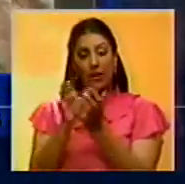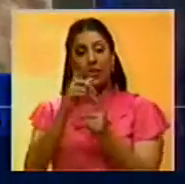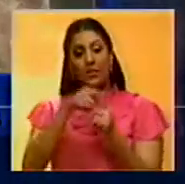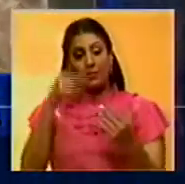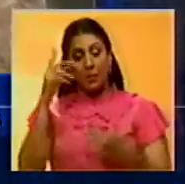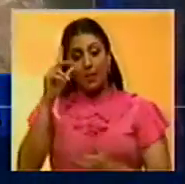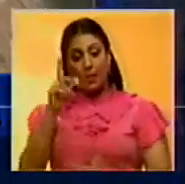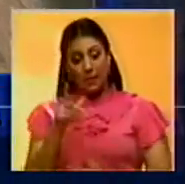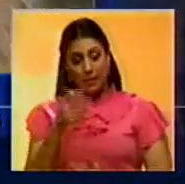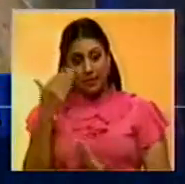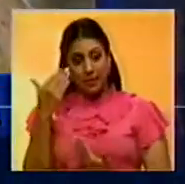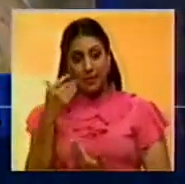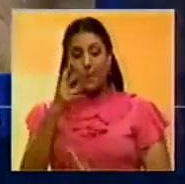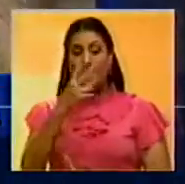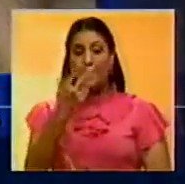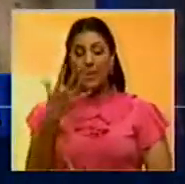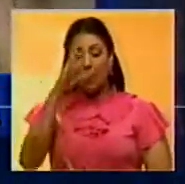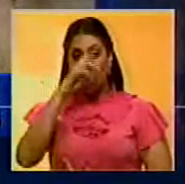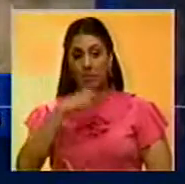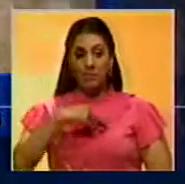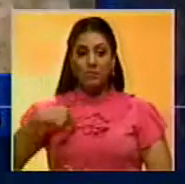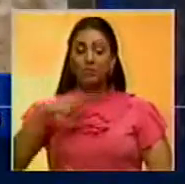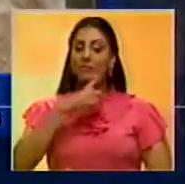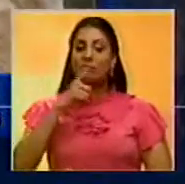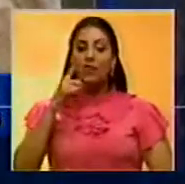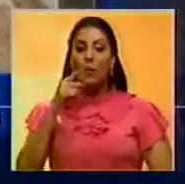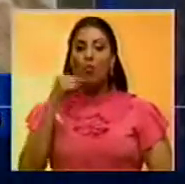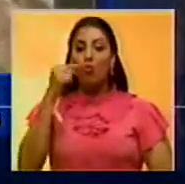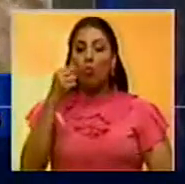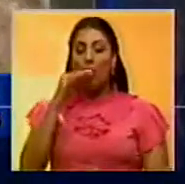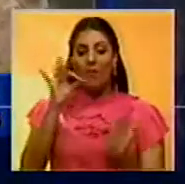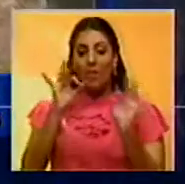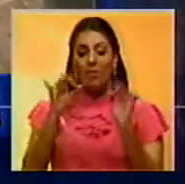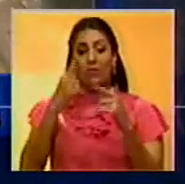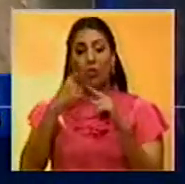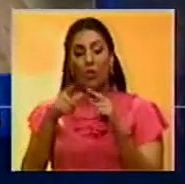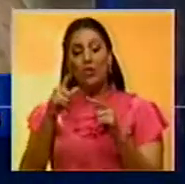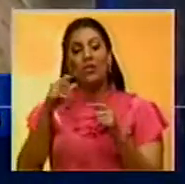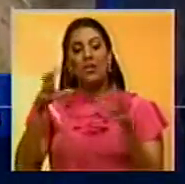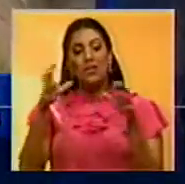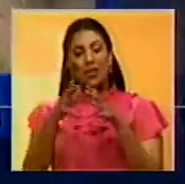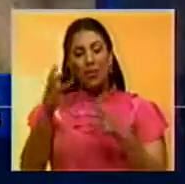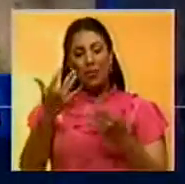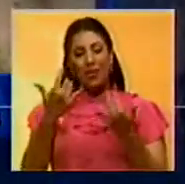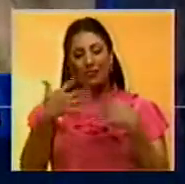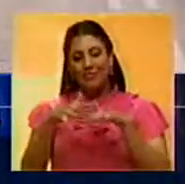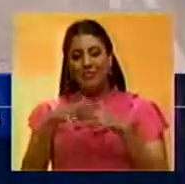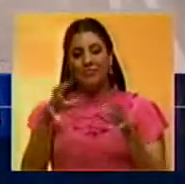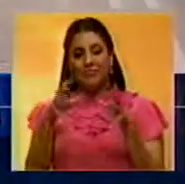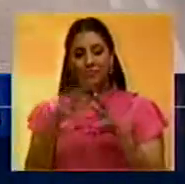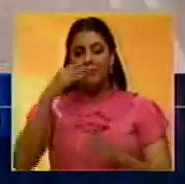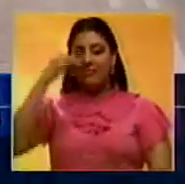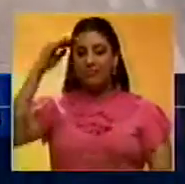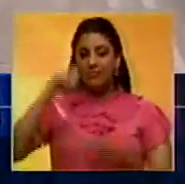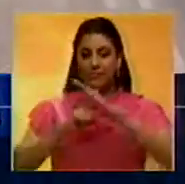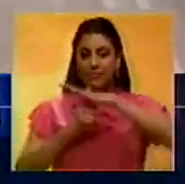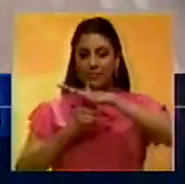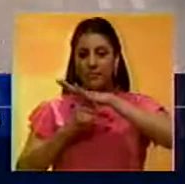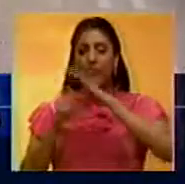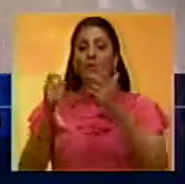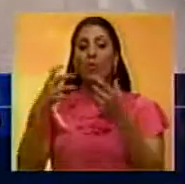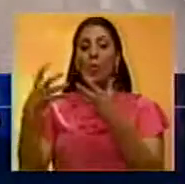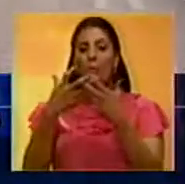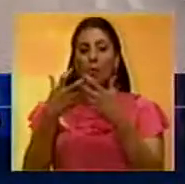Manrique Alviares, de 25 años, alias El Mudo, y quien era integrante de la banda delictiva liderada por El Enano, murió en un